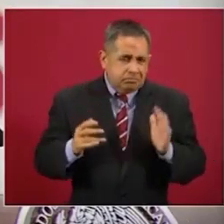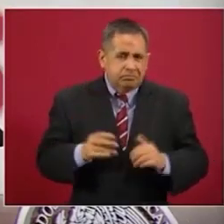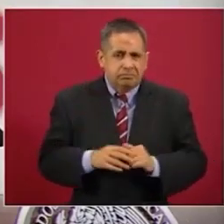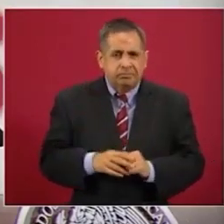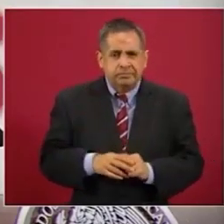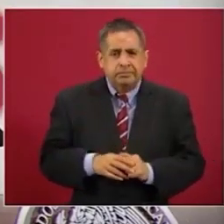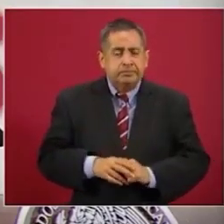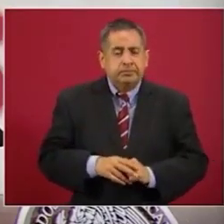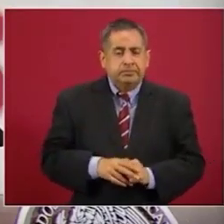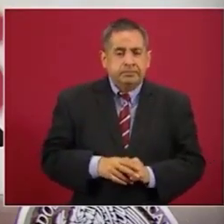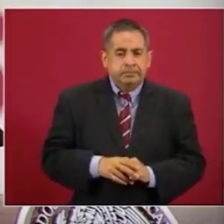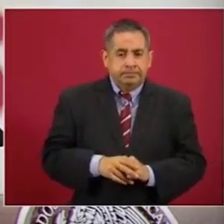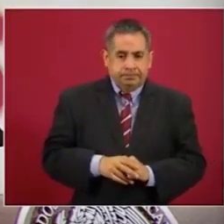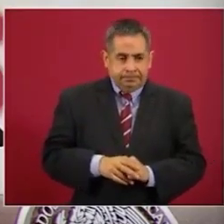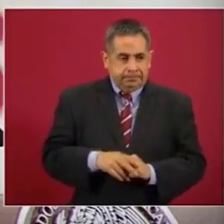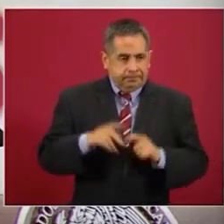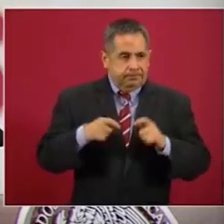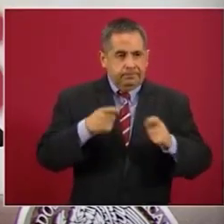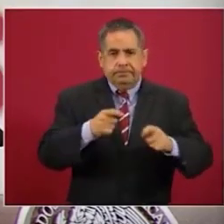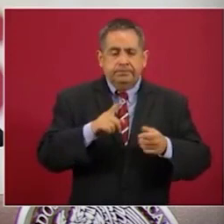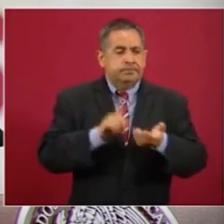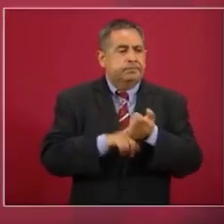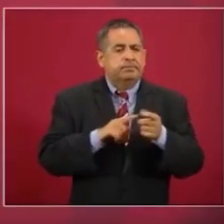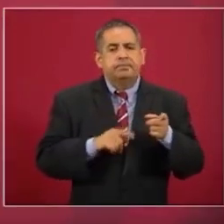garantizar